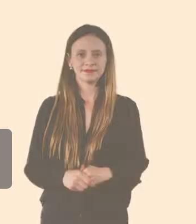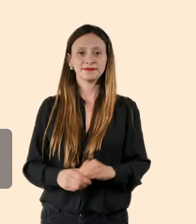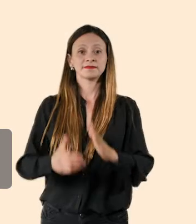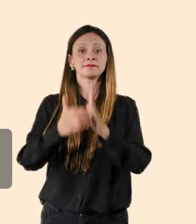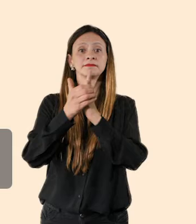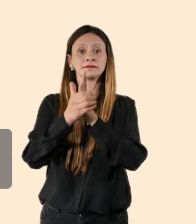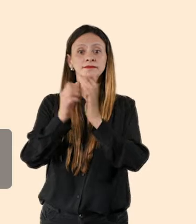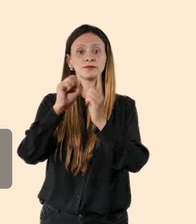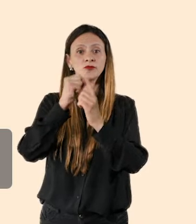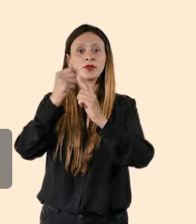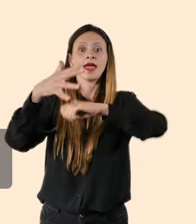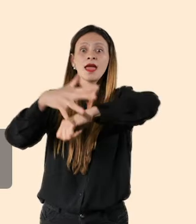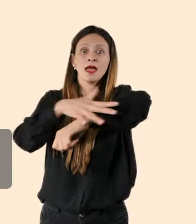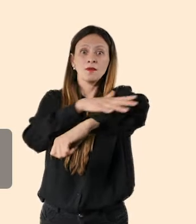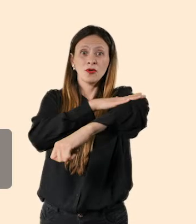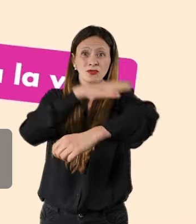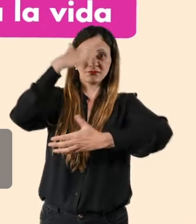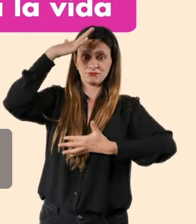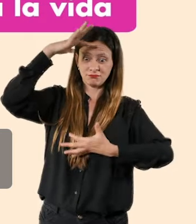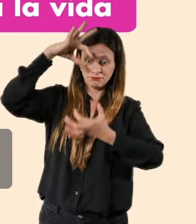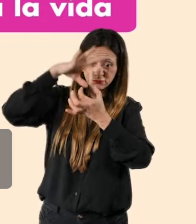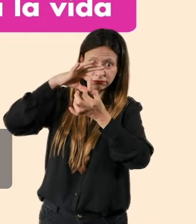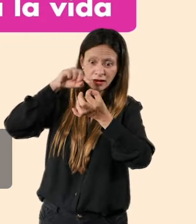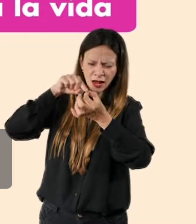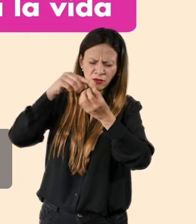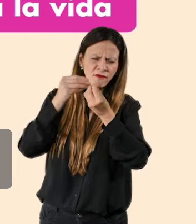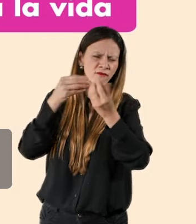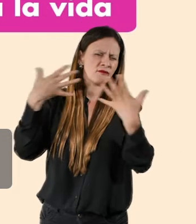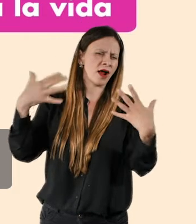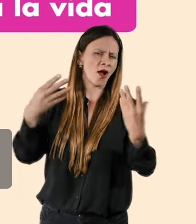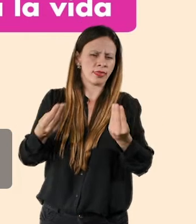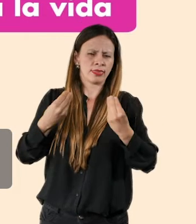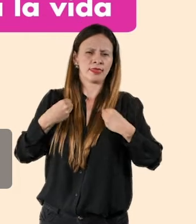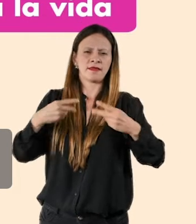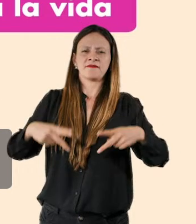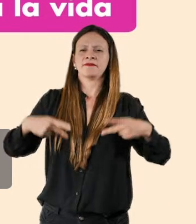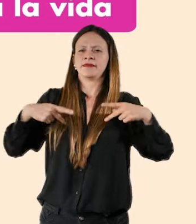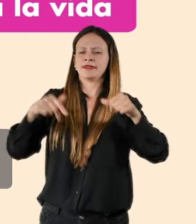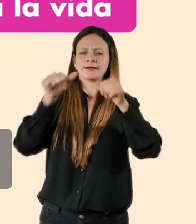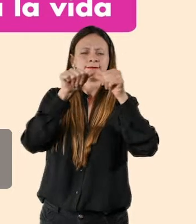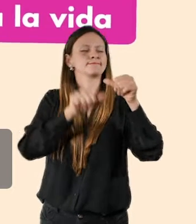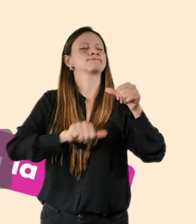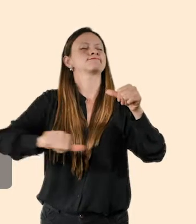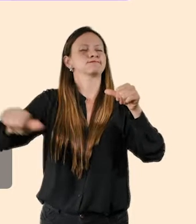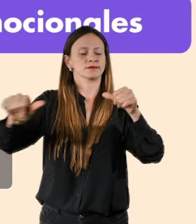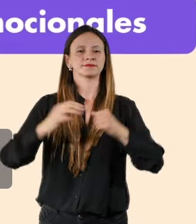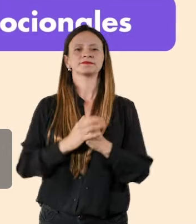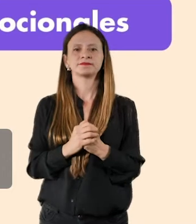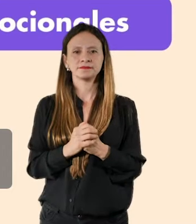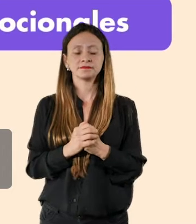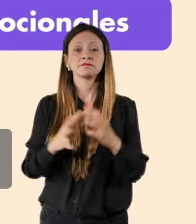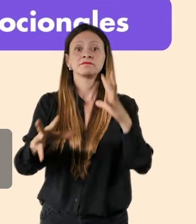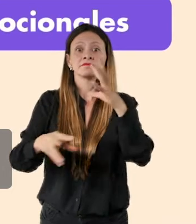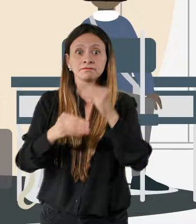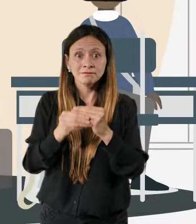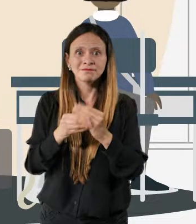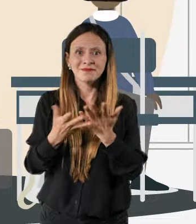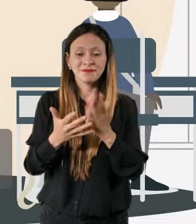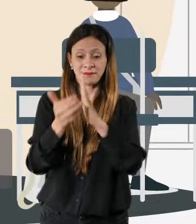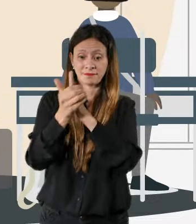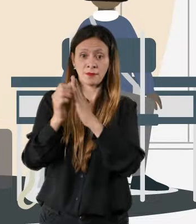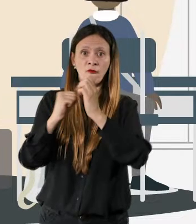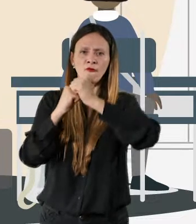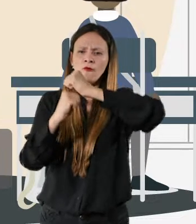valiosas en sí mismas, pues son consideradas habilidades para la vida. Además, estas habilidades son